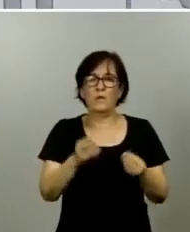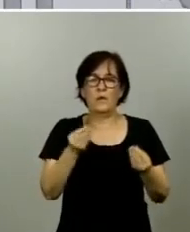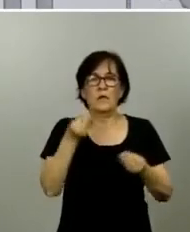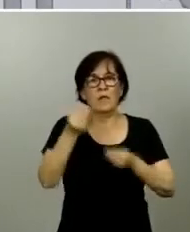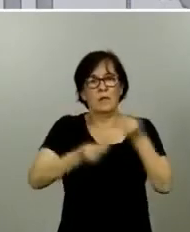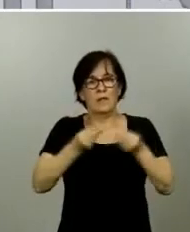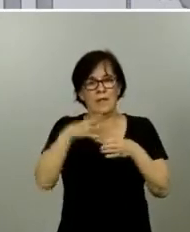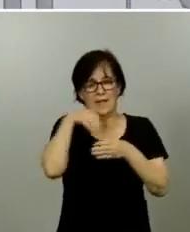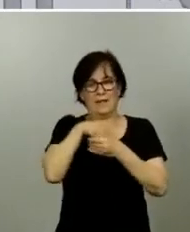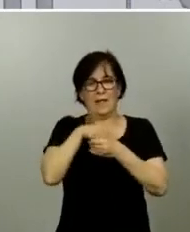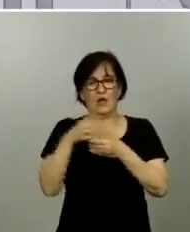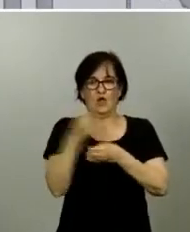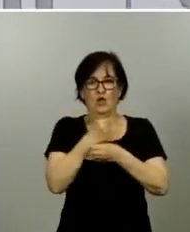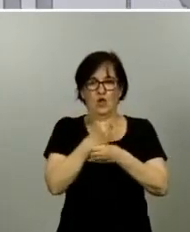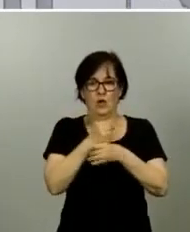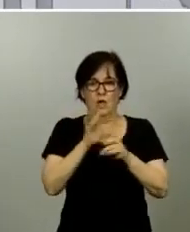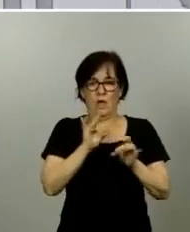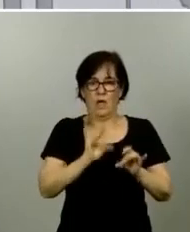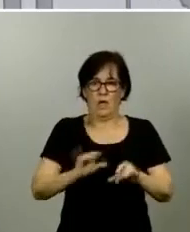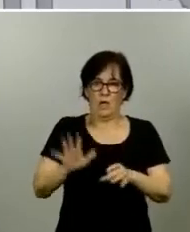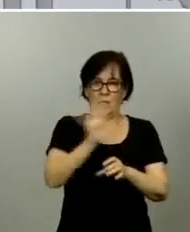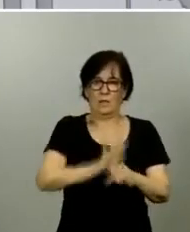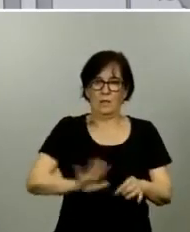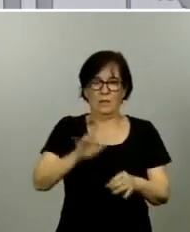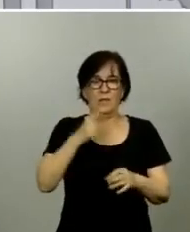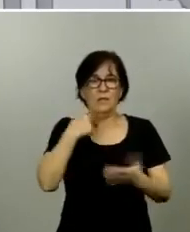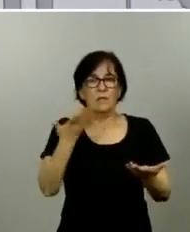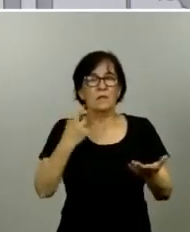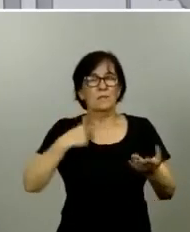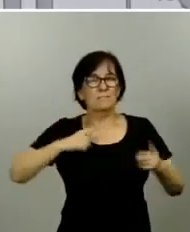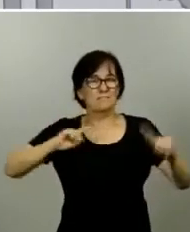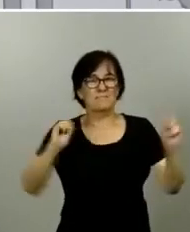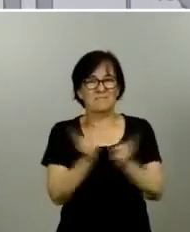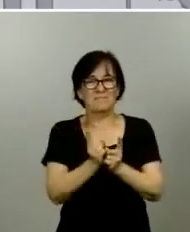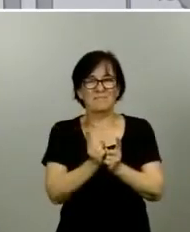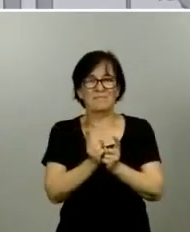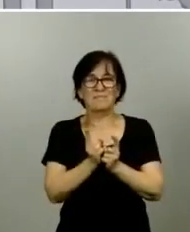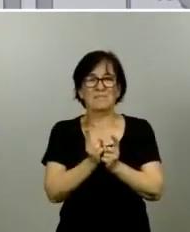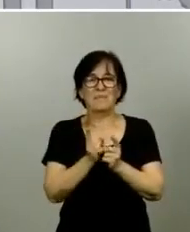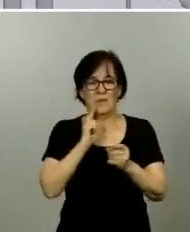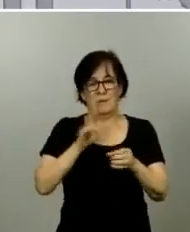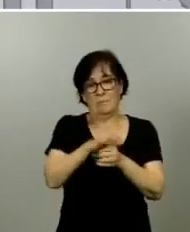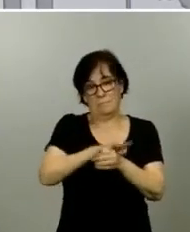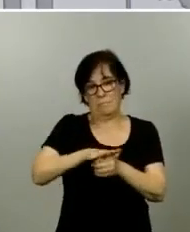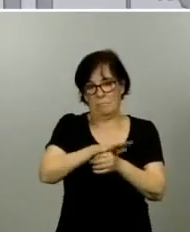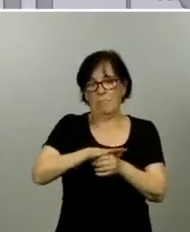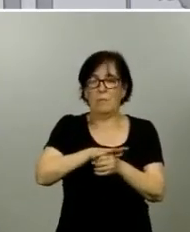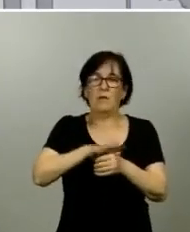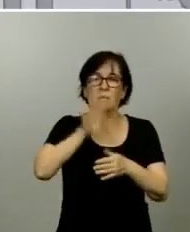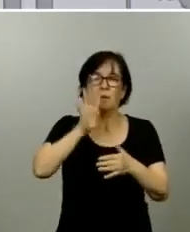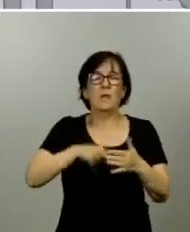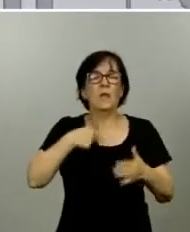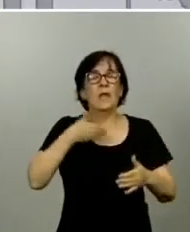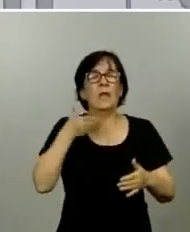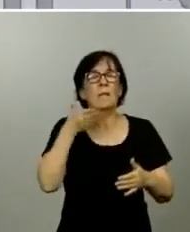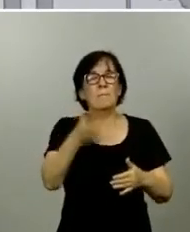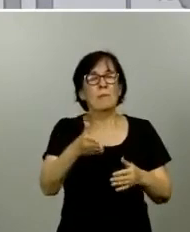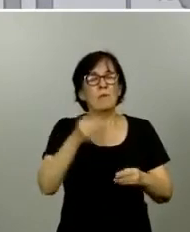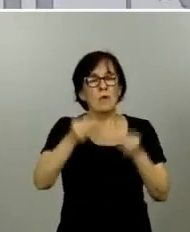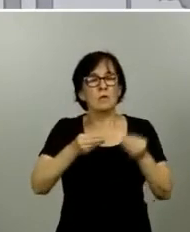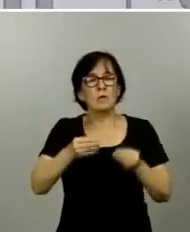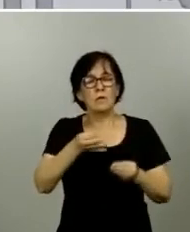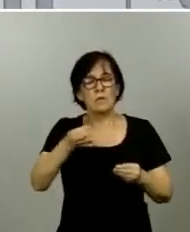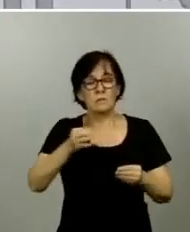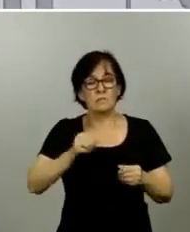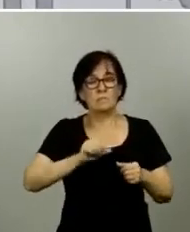interior de toda esta región, si me permiten simplificando, región metropolitana. Han pedido que esto sea efectivo a partir del